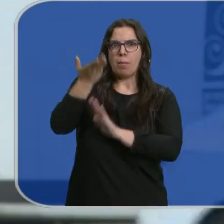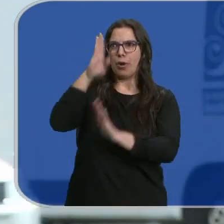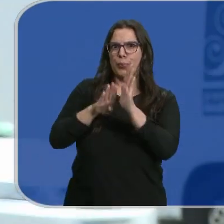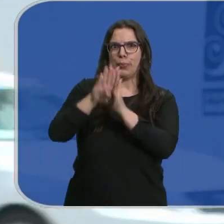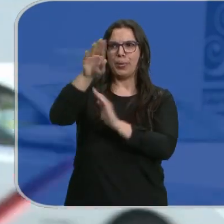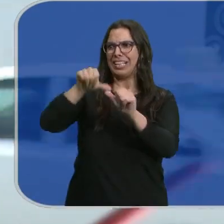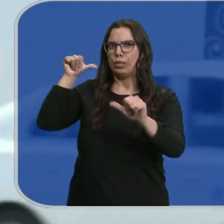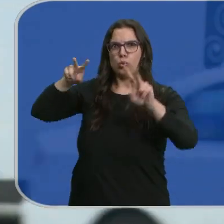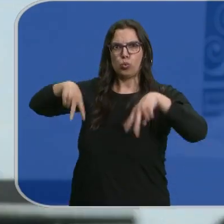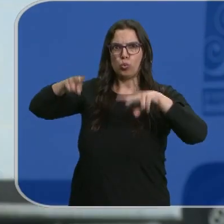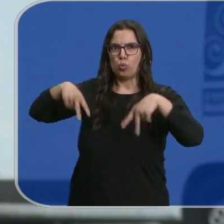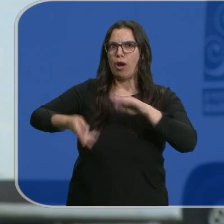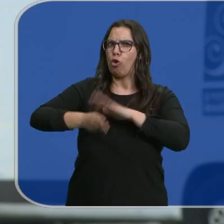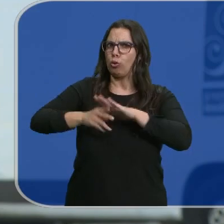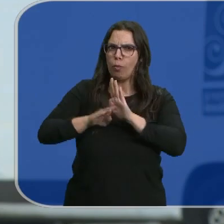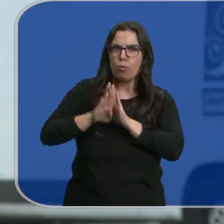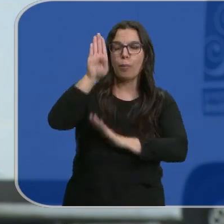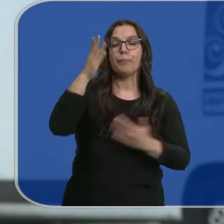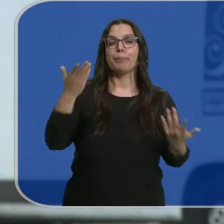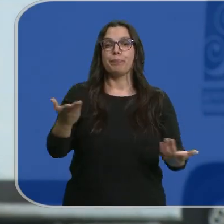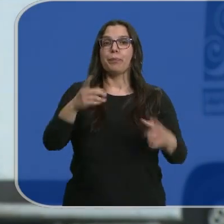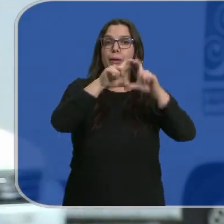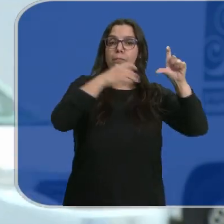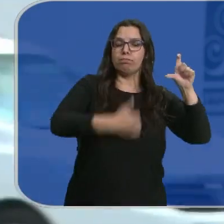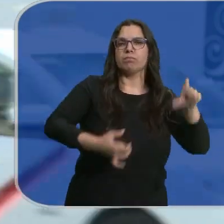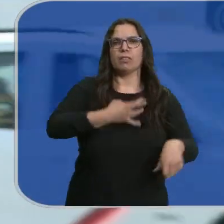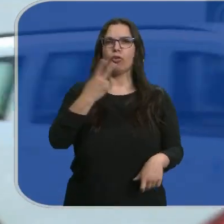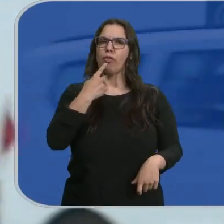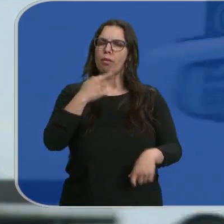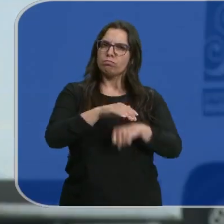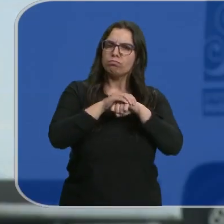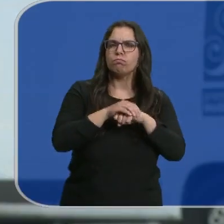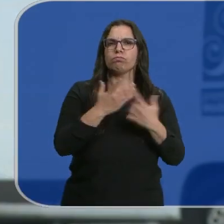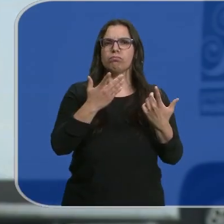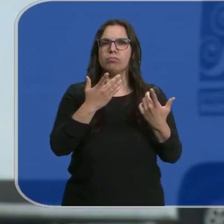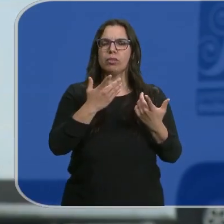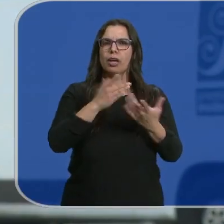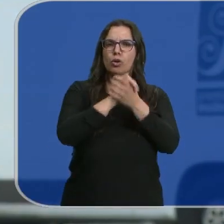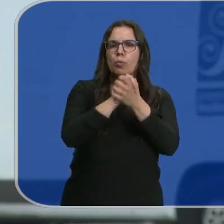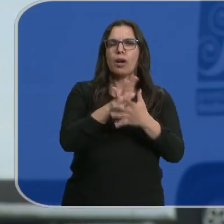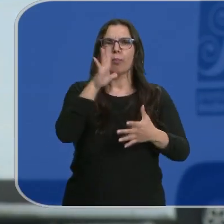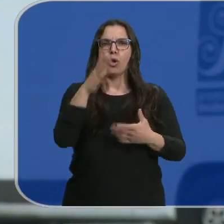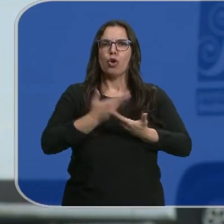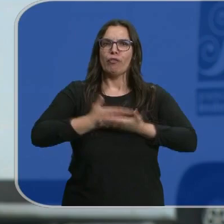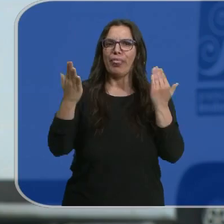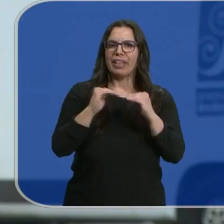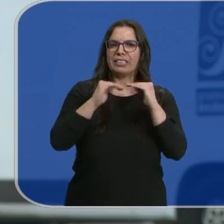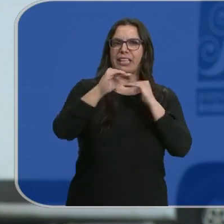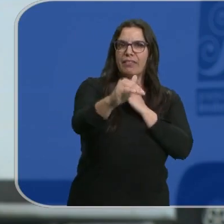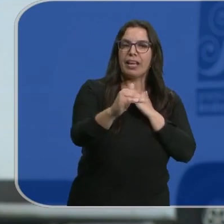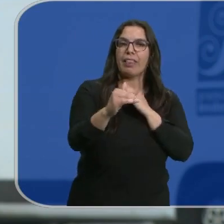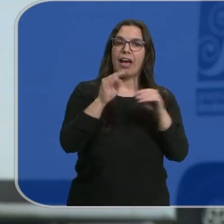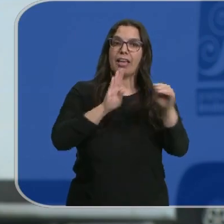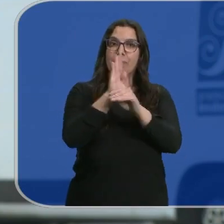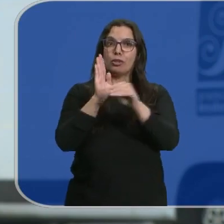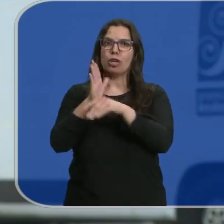había ocurrido algo así. Y patronal y sindicatos se han felicitado por la confianza, la estabilidad y las inversiones que este acuerdo